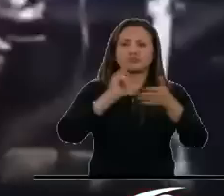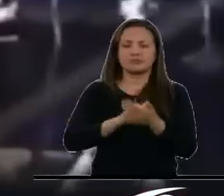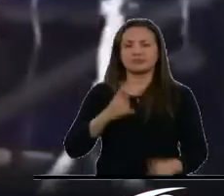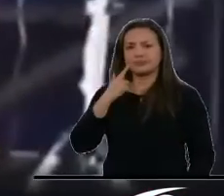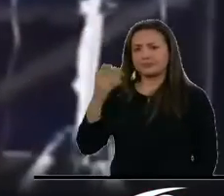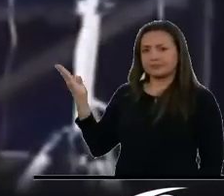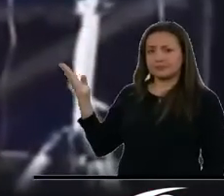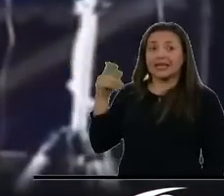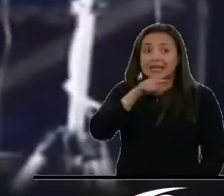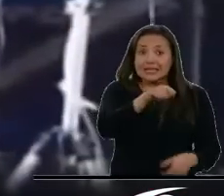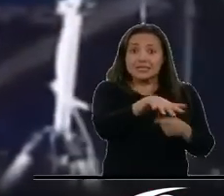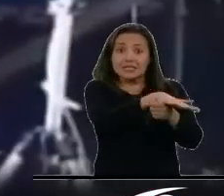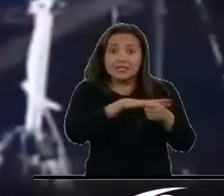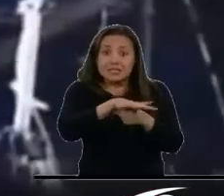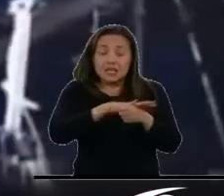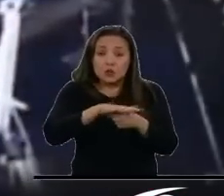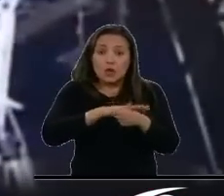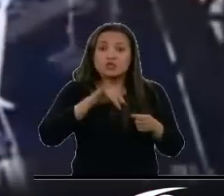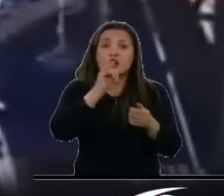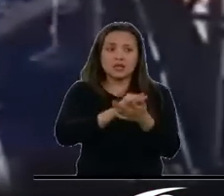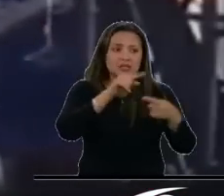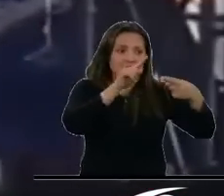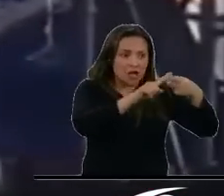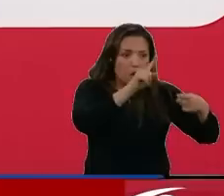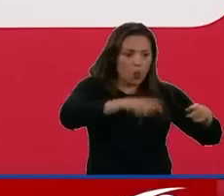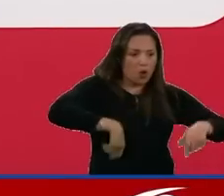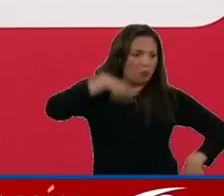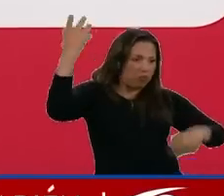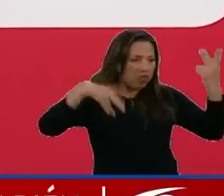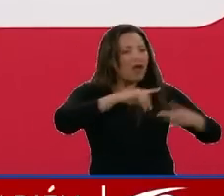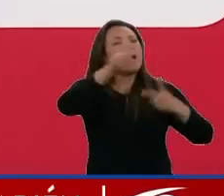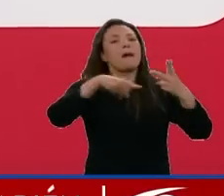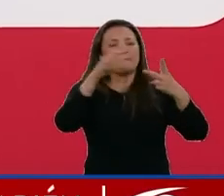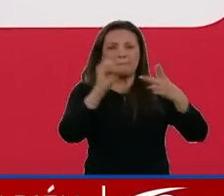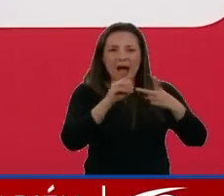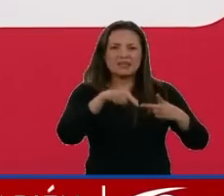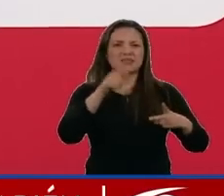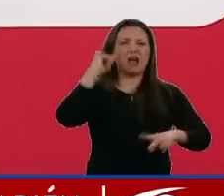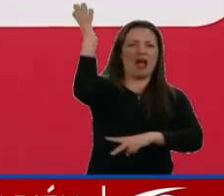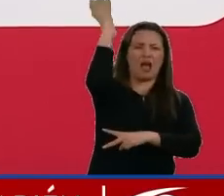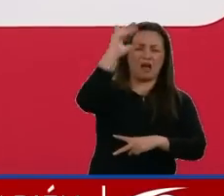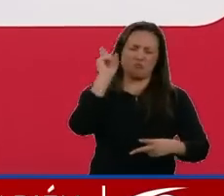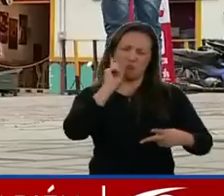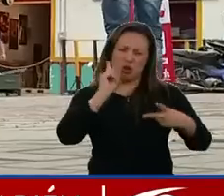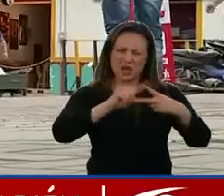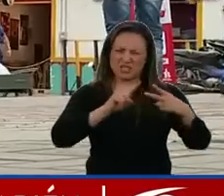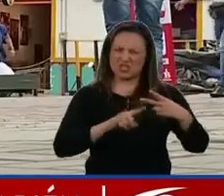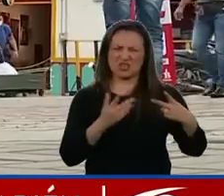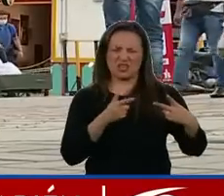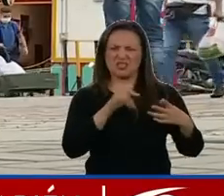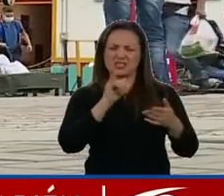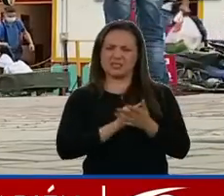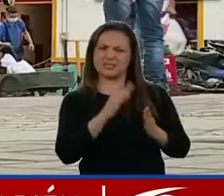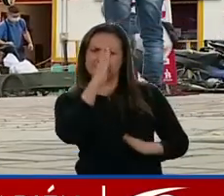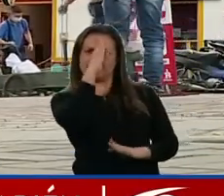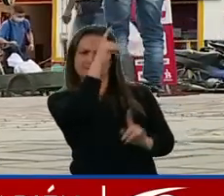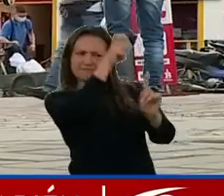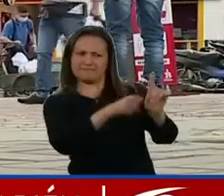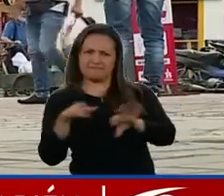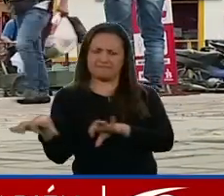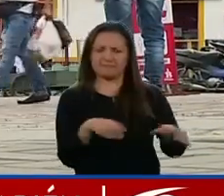Hechos que han sido cuestionados por diferentes autoridades del departamento. Donde salió dando un discurso borracho.